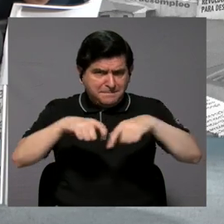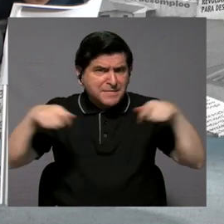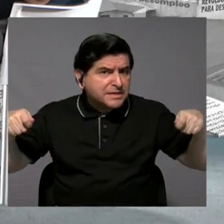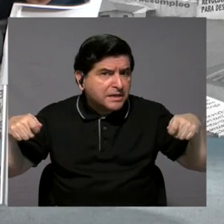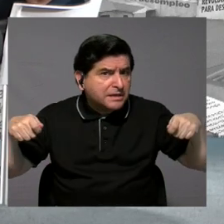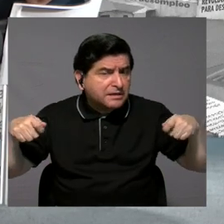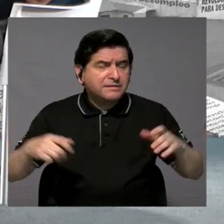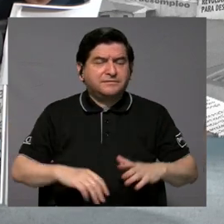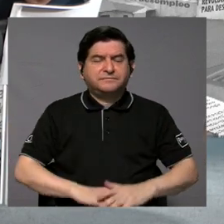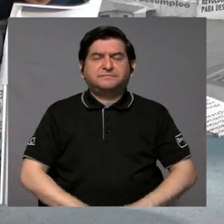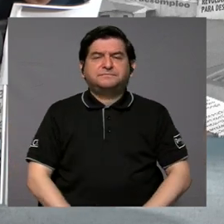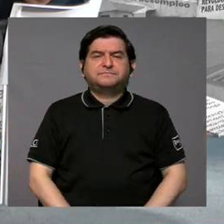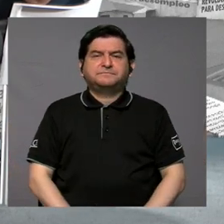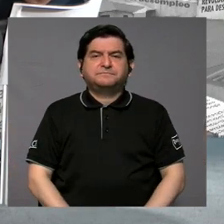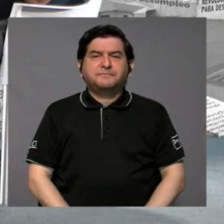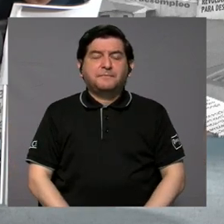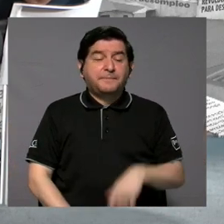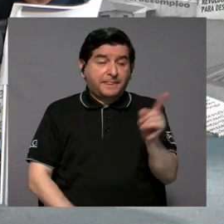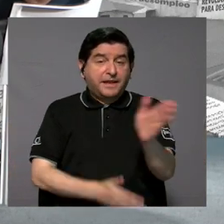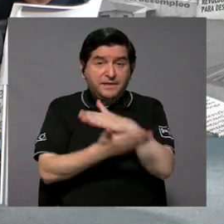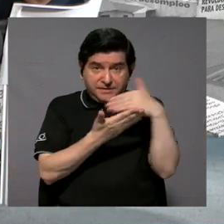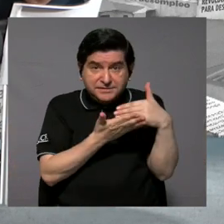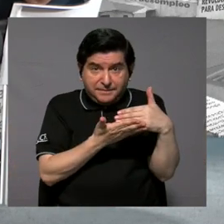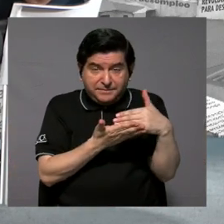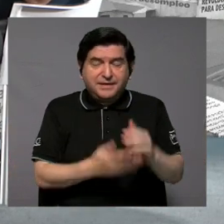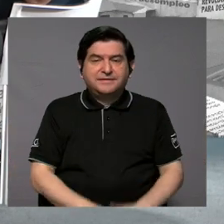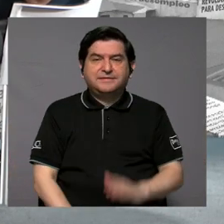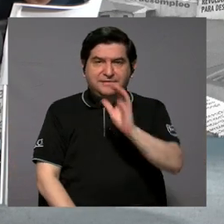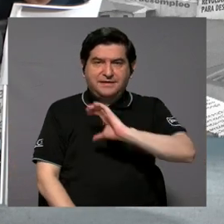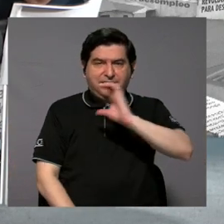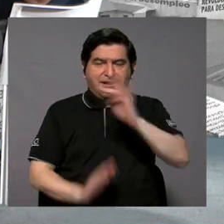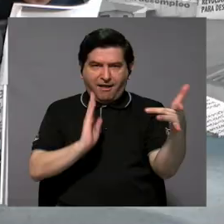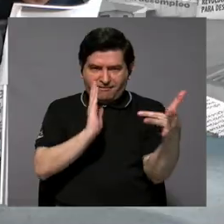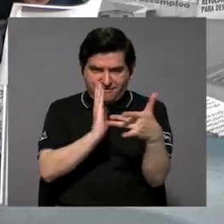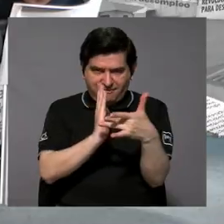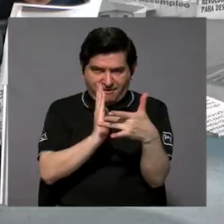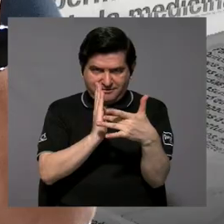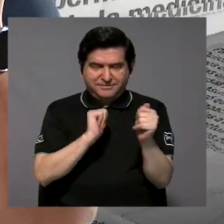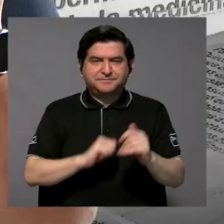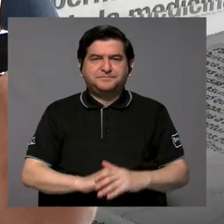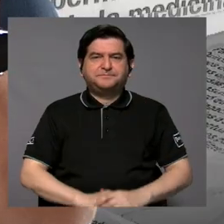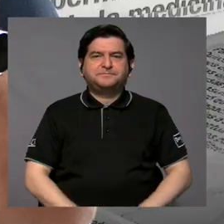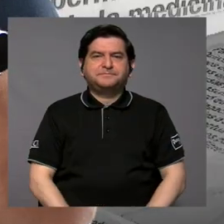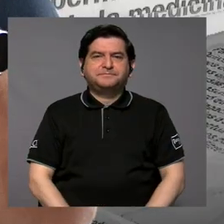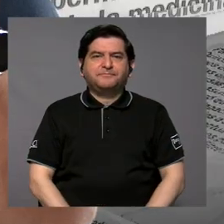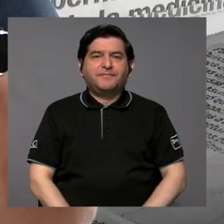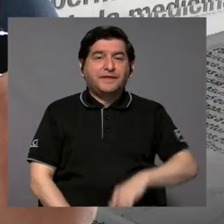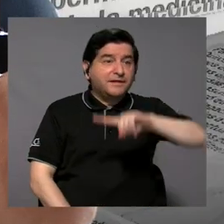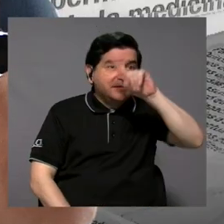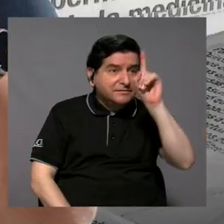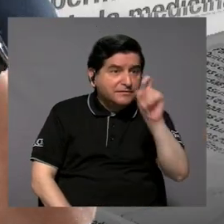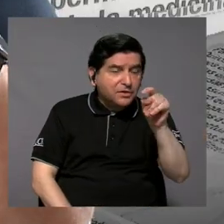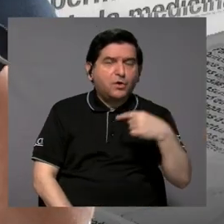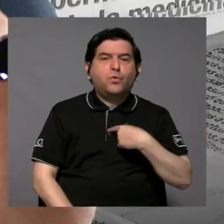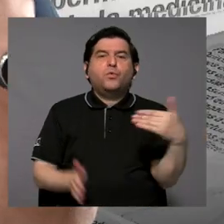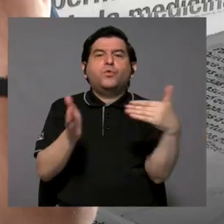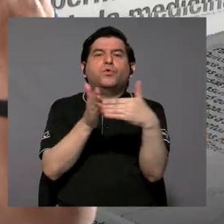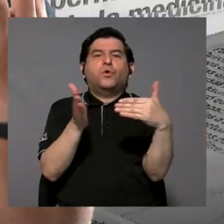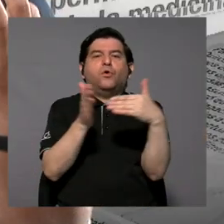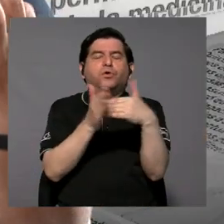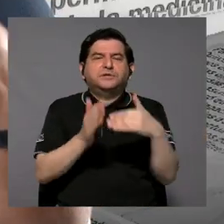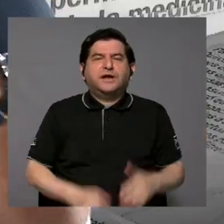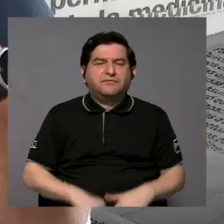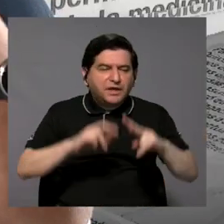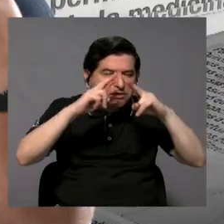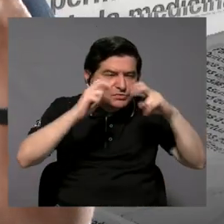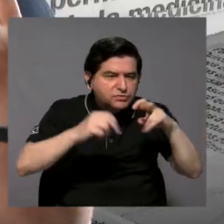Luego pues esa parte de la calidad técnica, ¿verdad? Este del ítem, uno lo vuelve a